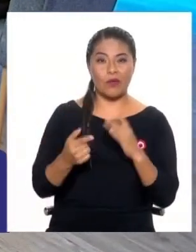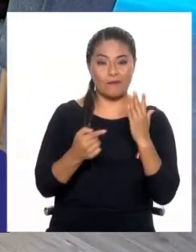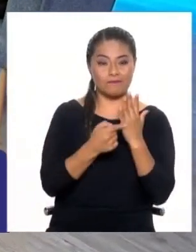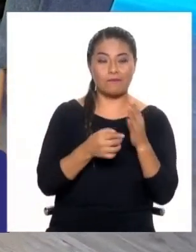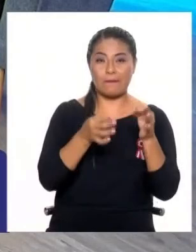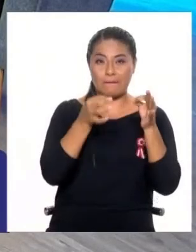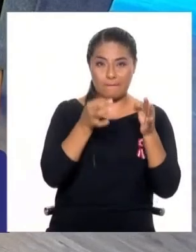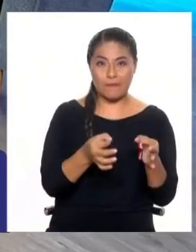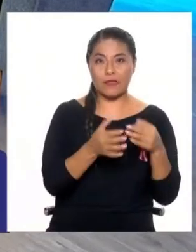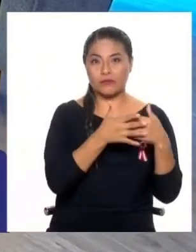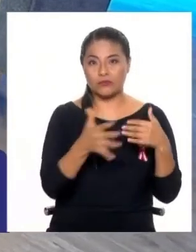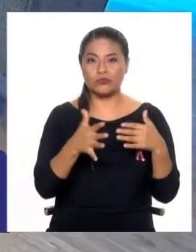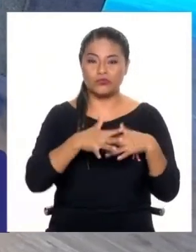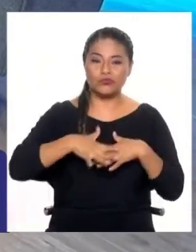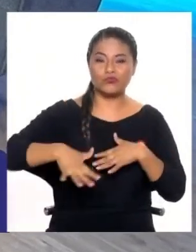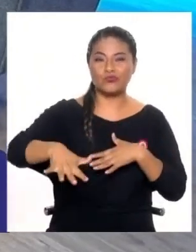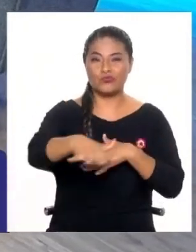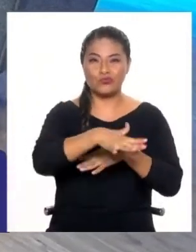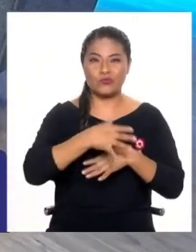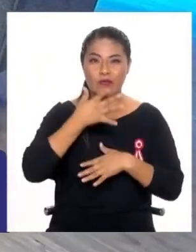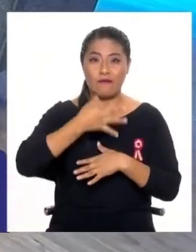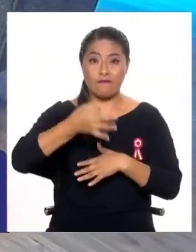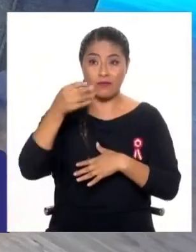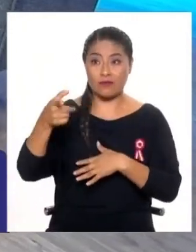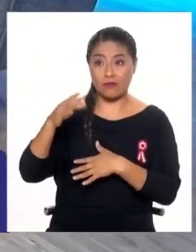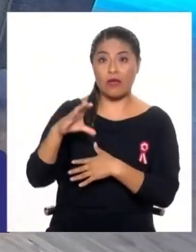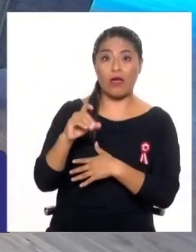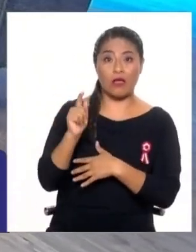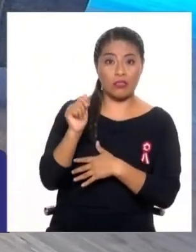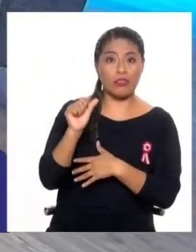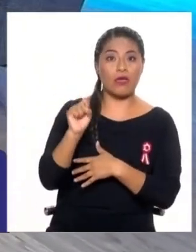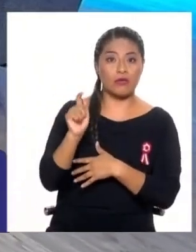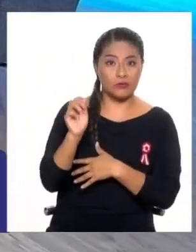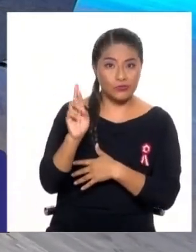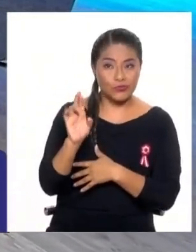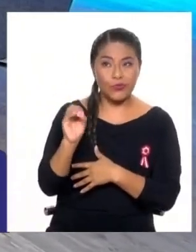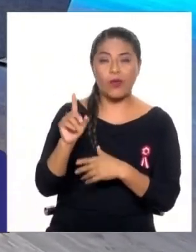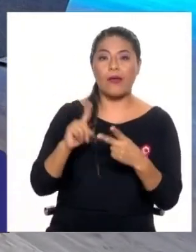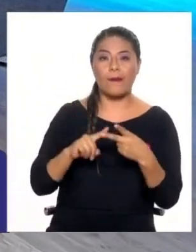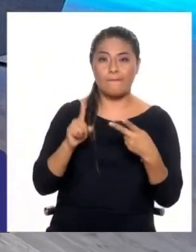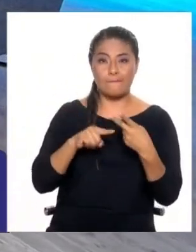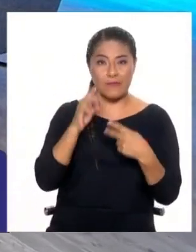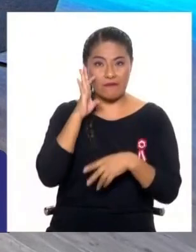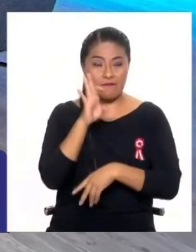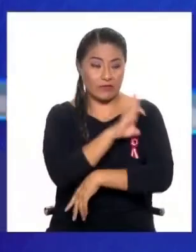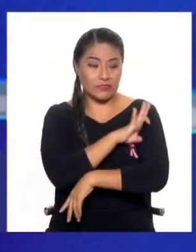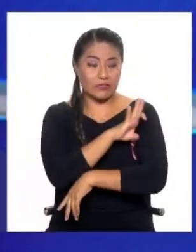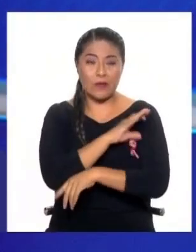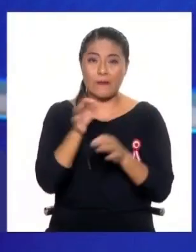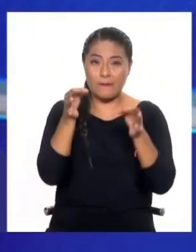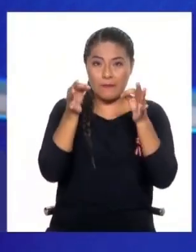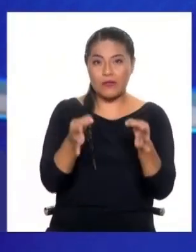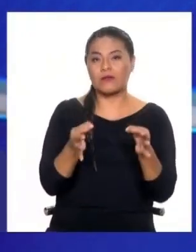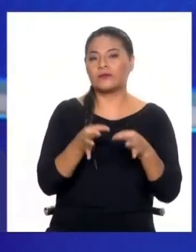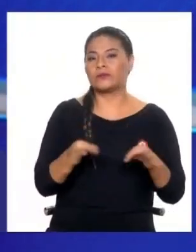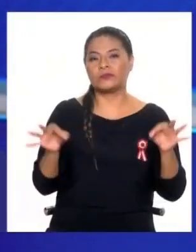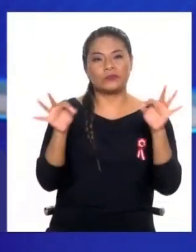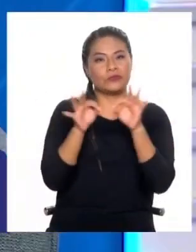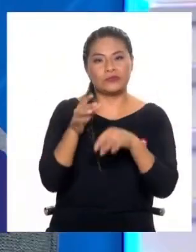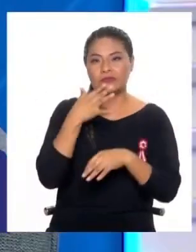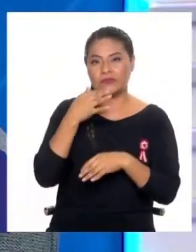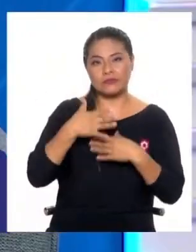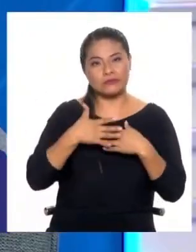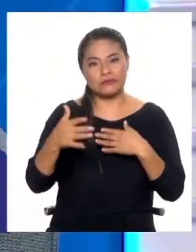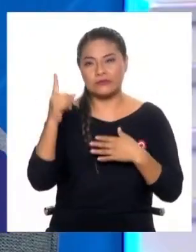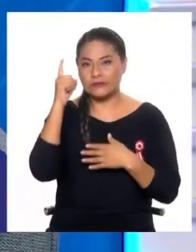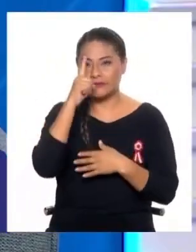de poder gestionar su suelo, de tener un catastro actualizado, como tú dices, poder planificar, fiscalizar, va a ser imposible avanzar. Para que